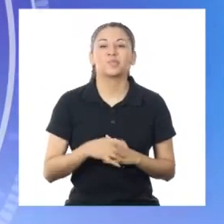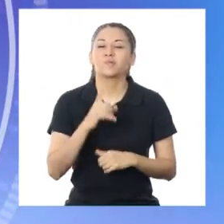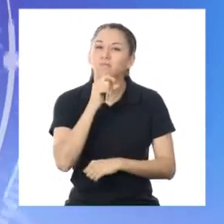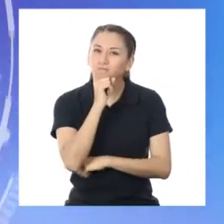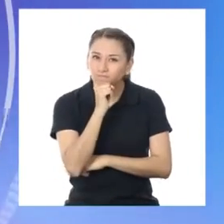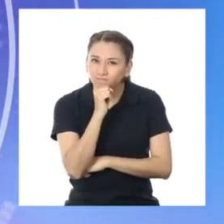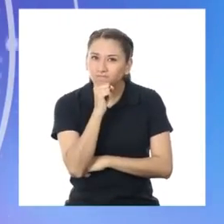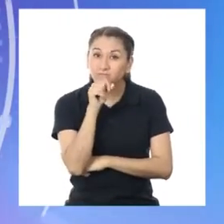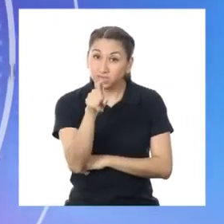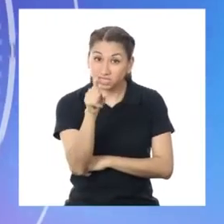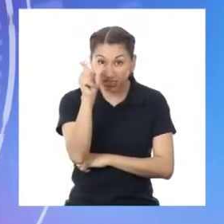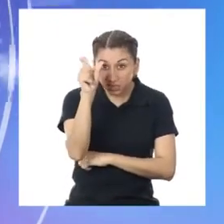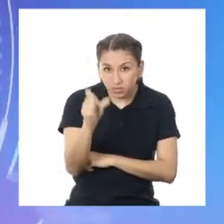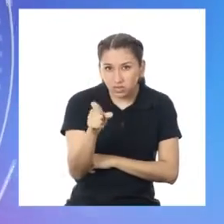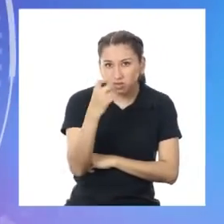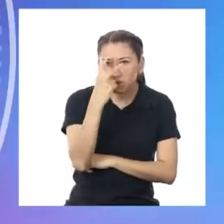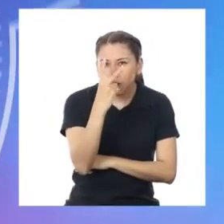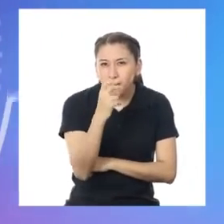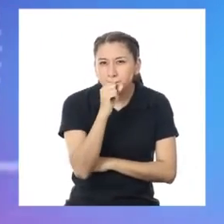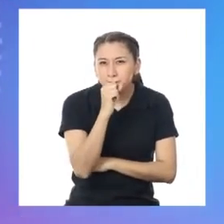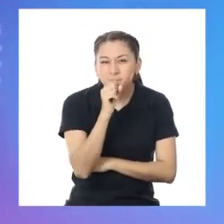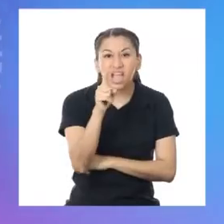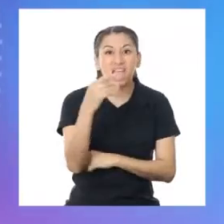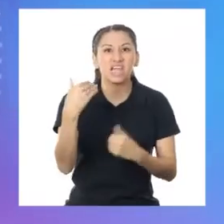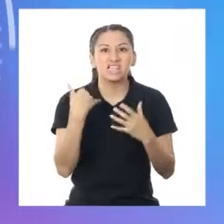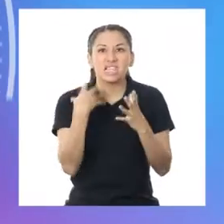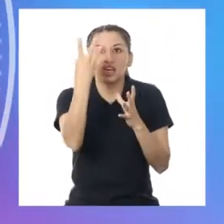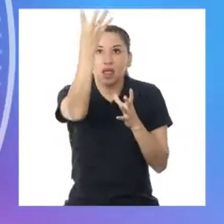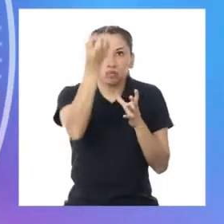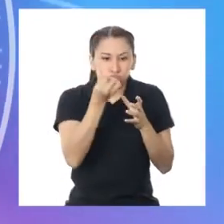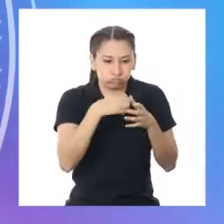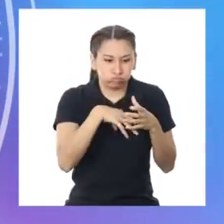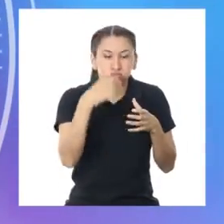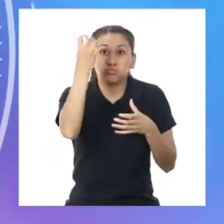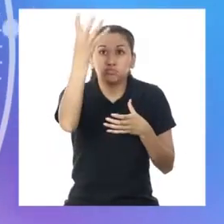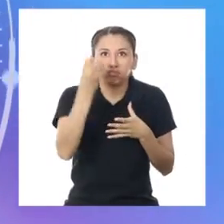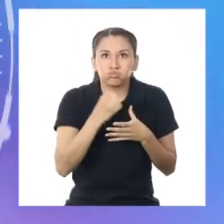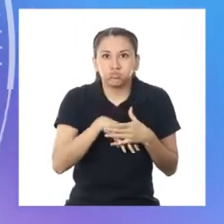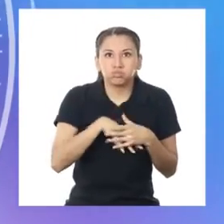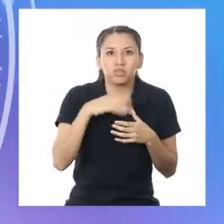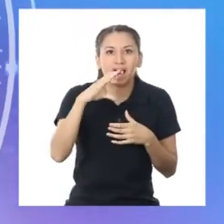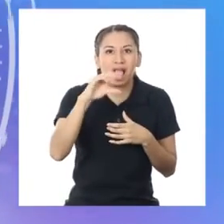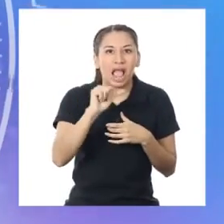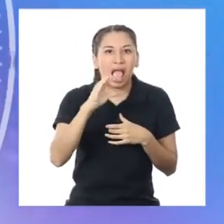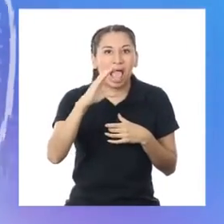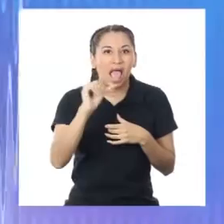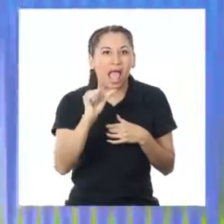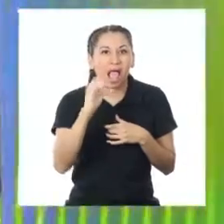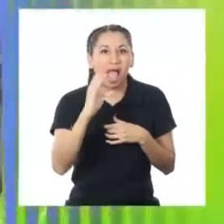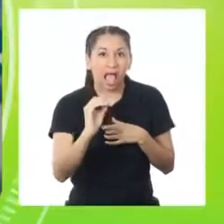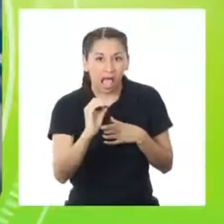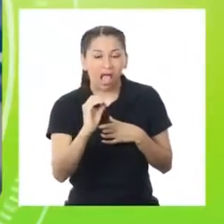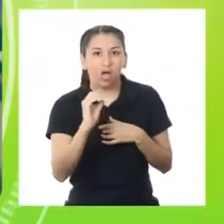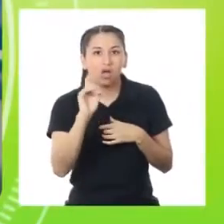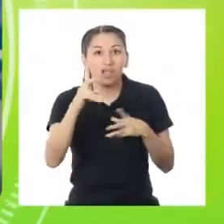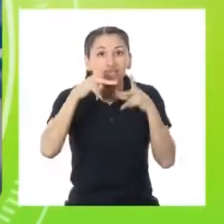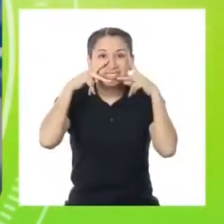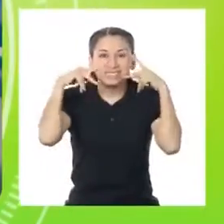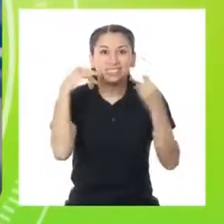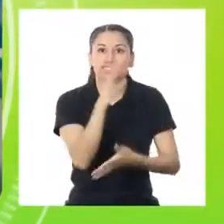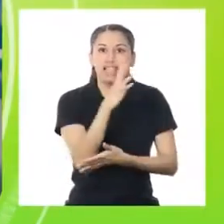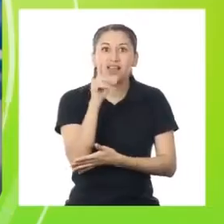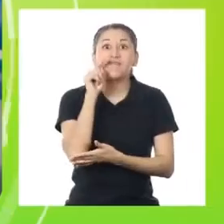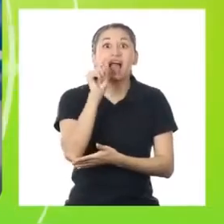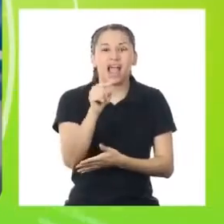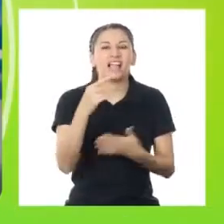¿cómo vemos esta persona está cosechando cacao en una chacra en la selva? Y el cacao es la